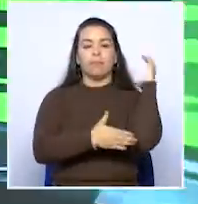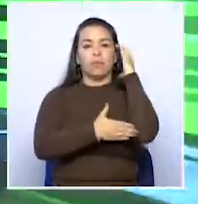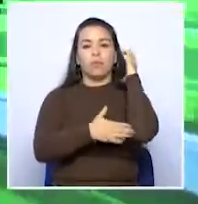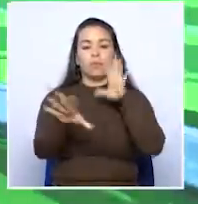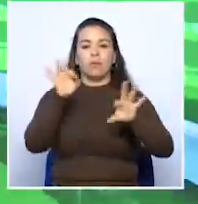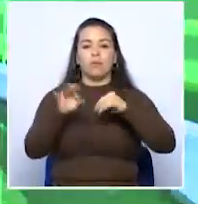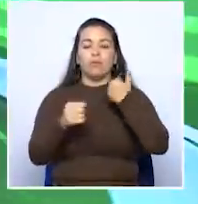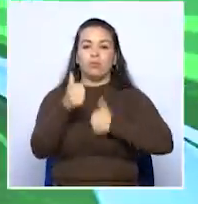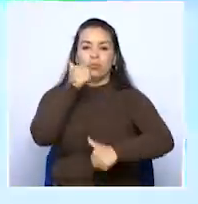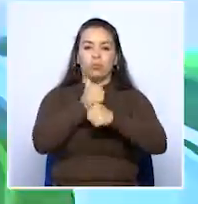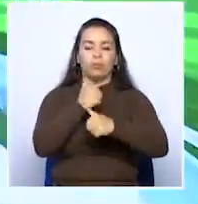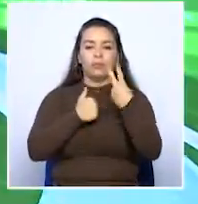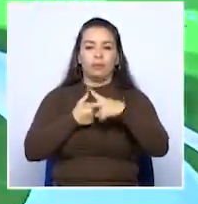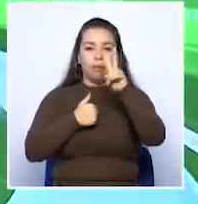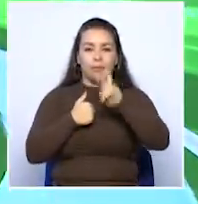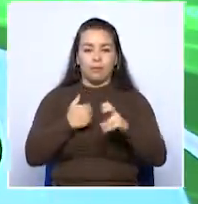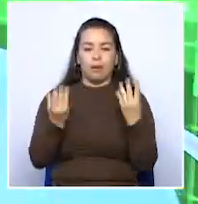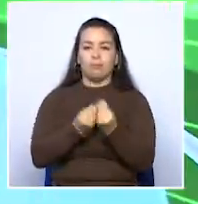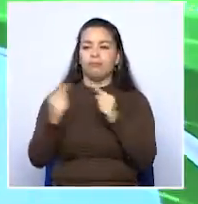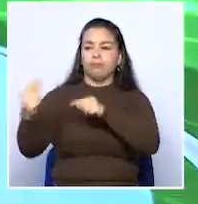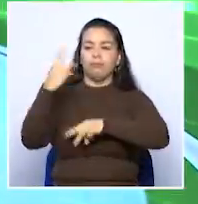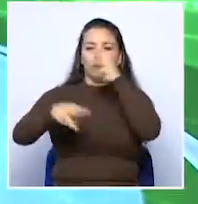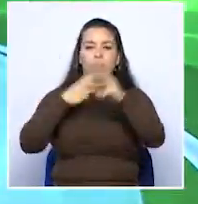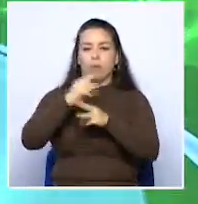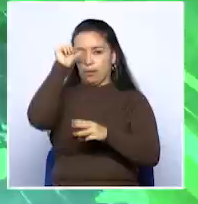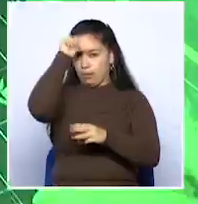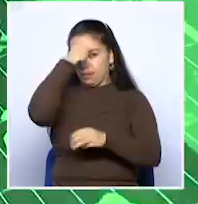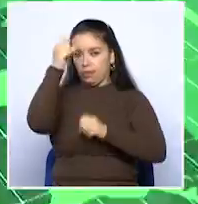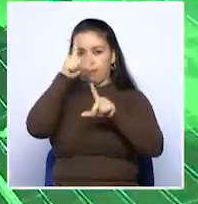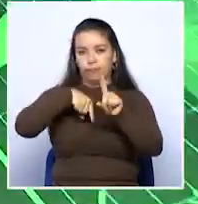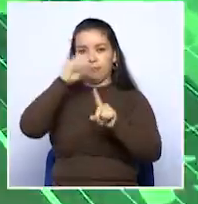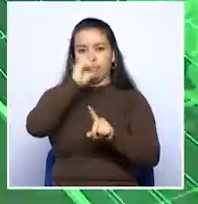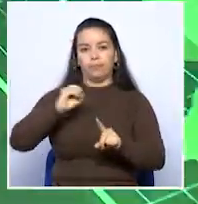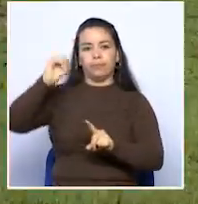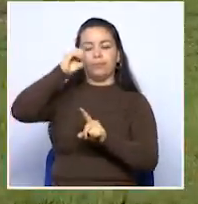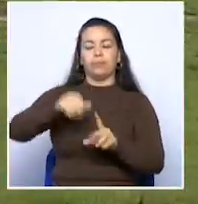fútbol sub-17, que disputará el Mundial de la India en el mes de octubre.